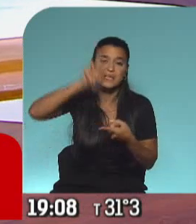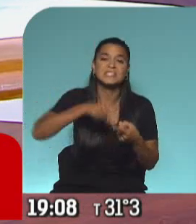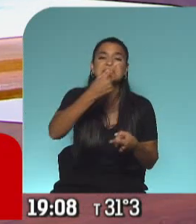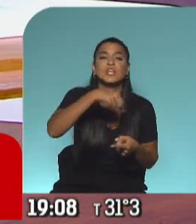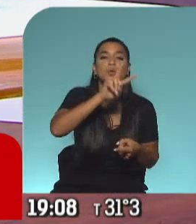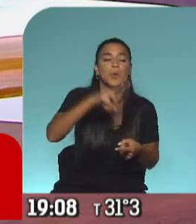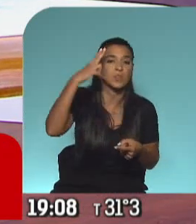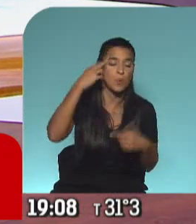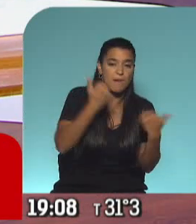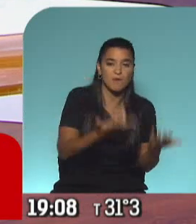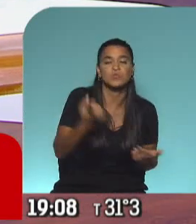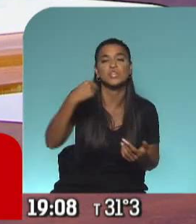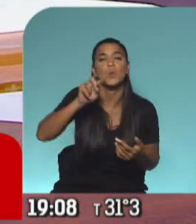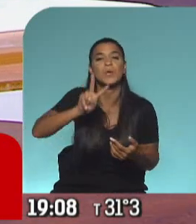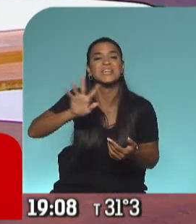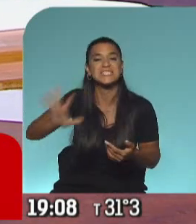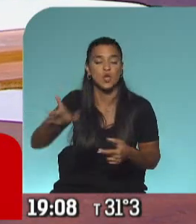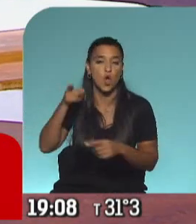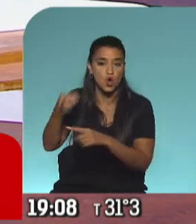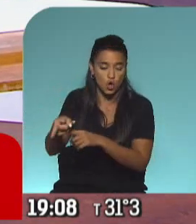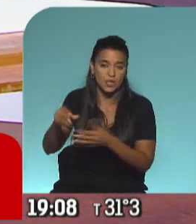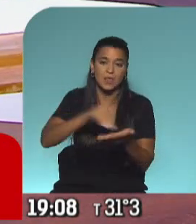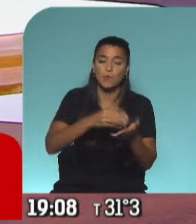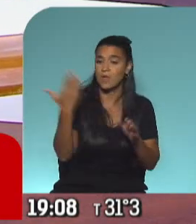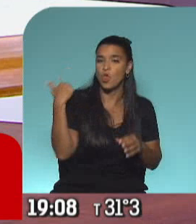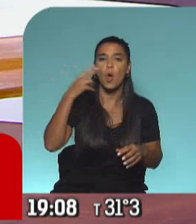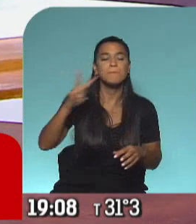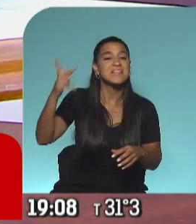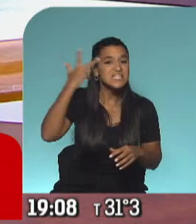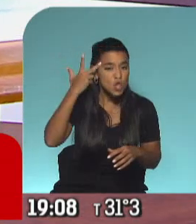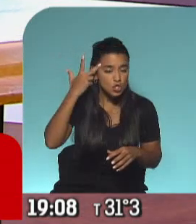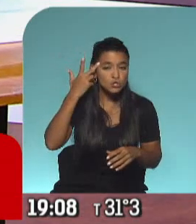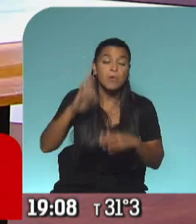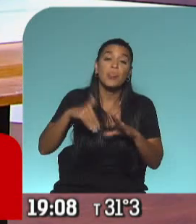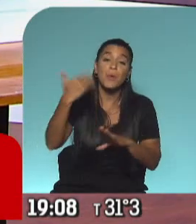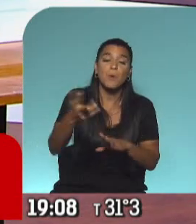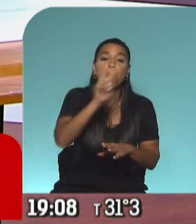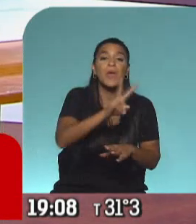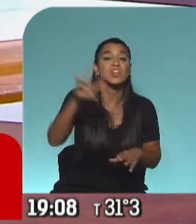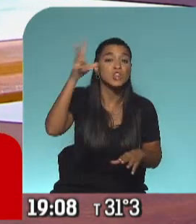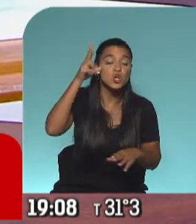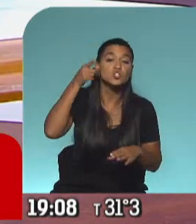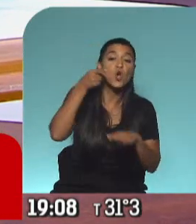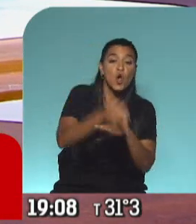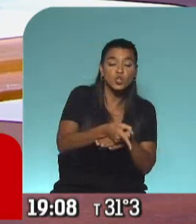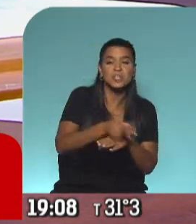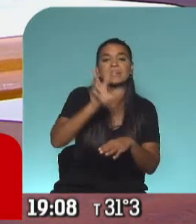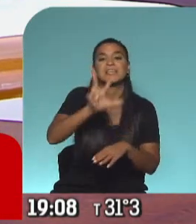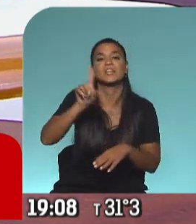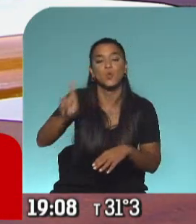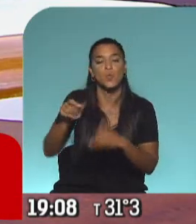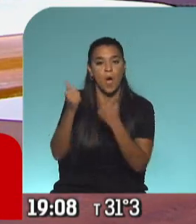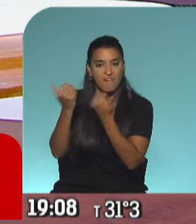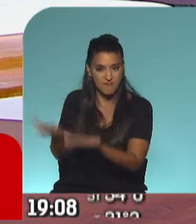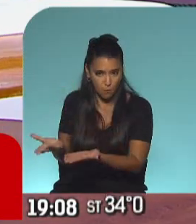a favor, 125 en contra en diputados en el 2018, pero claro, luego 28 en contra, 31 a